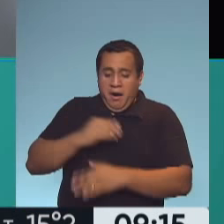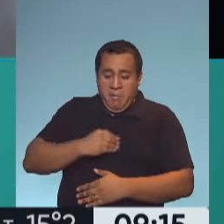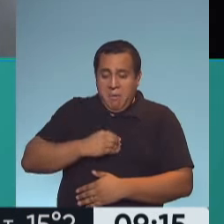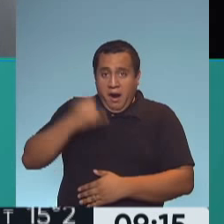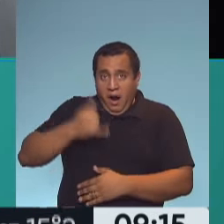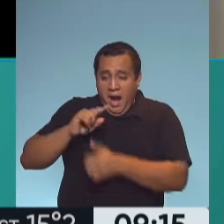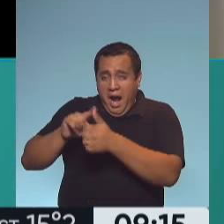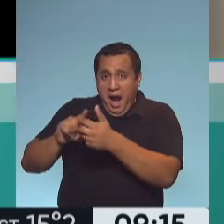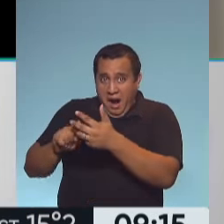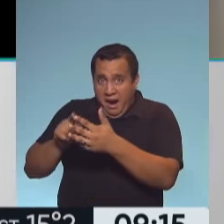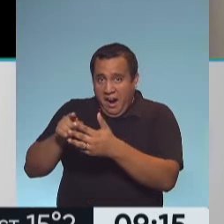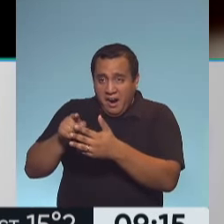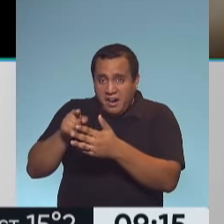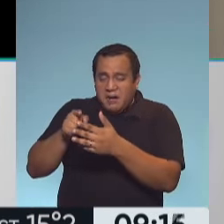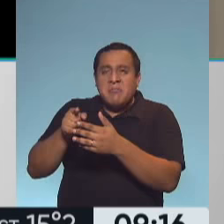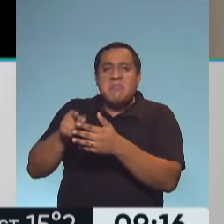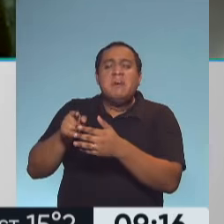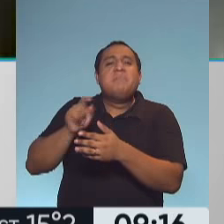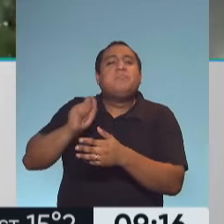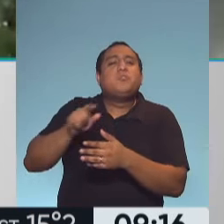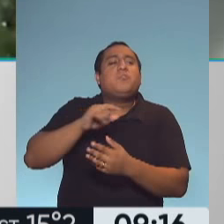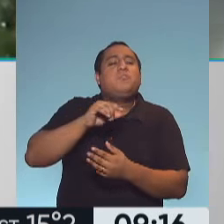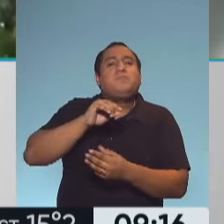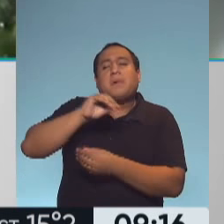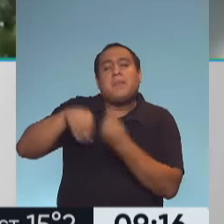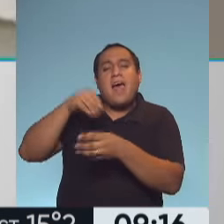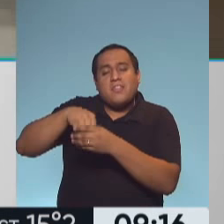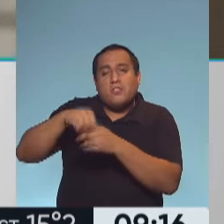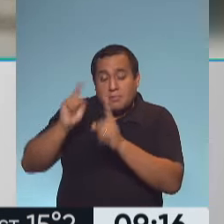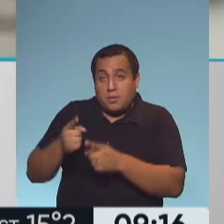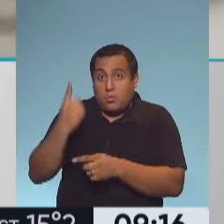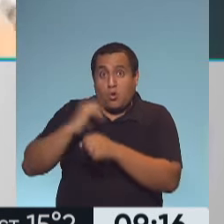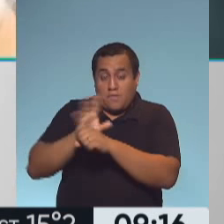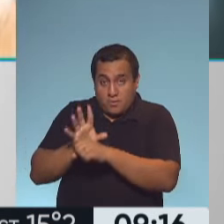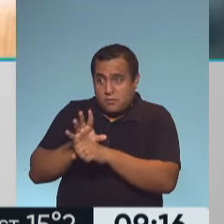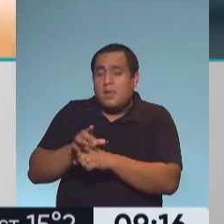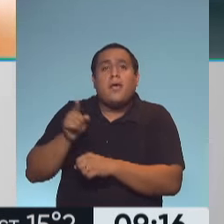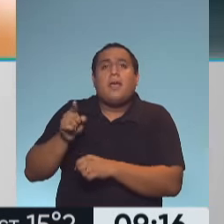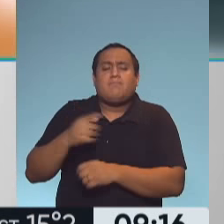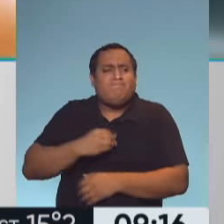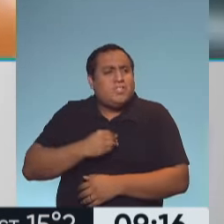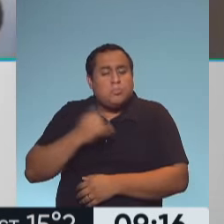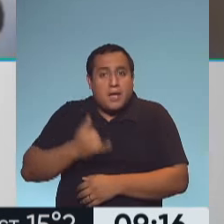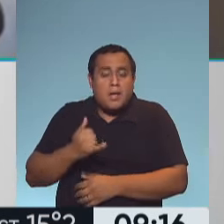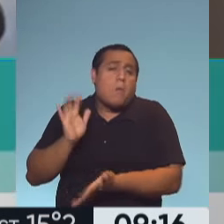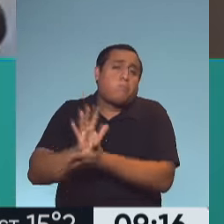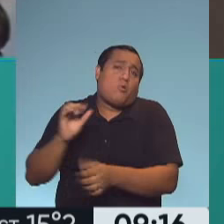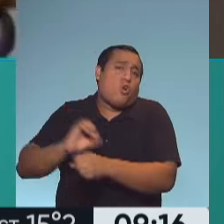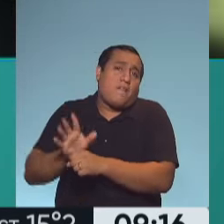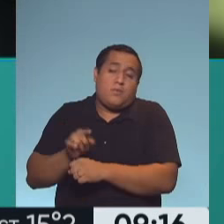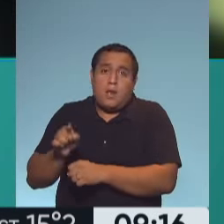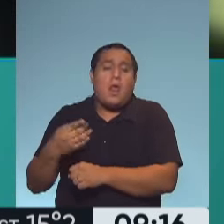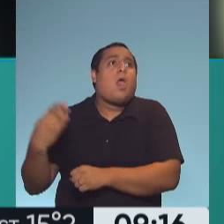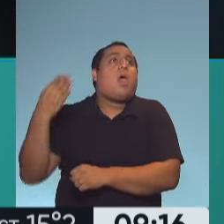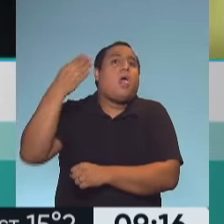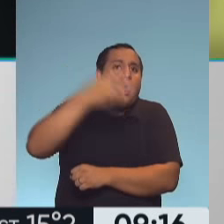y tiene un familiar con un diagnóstico de coronavirus en la casa, ya ese caso se considera coronavirus, ya no tiene que ir a contagiar a otras